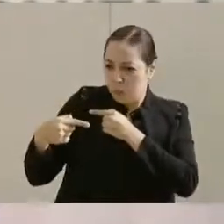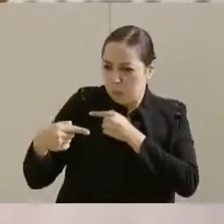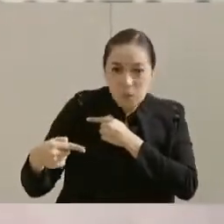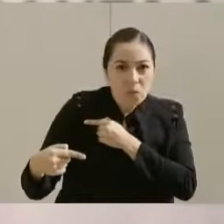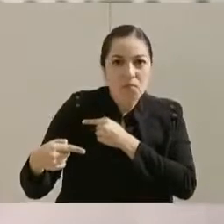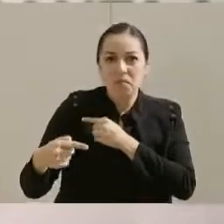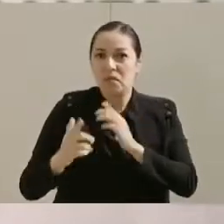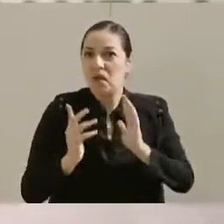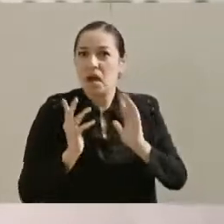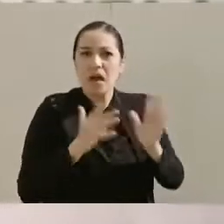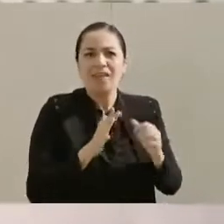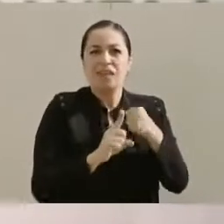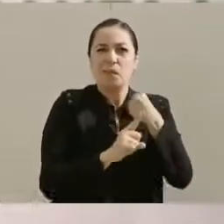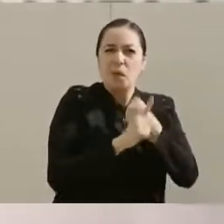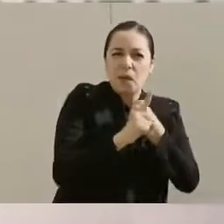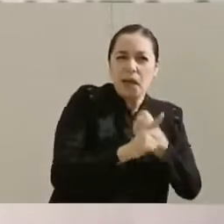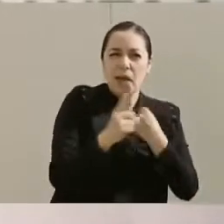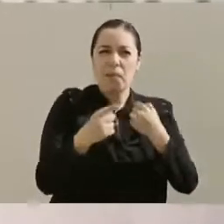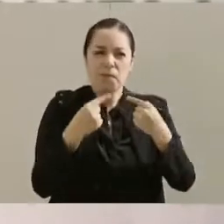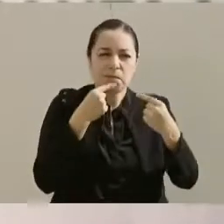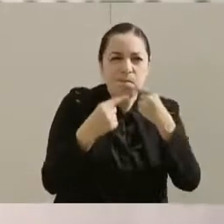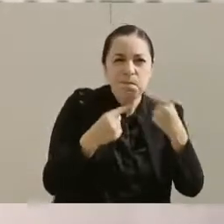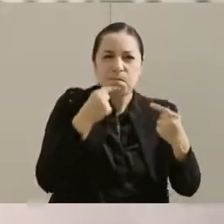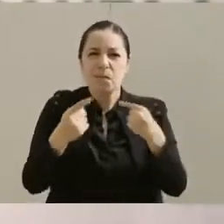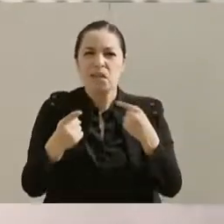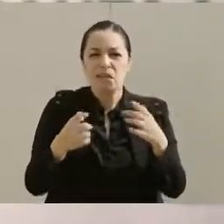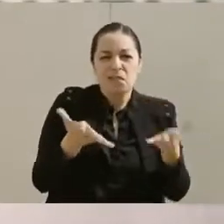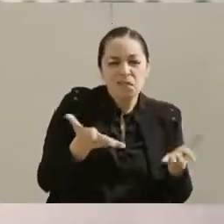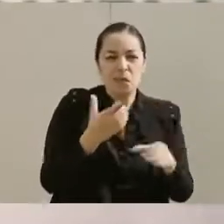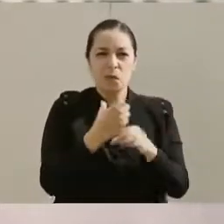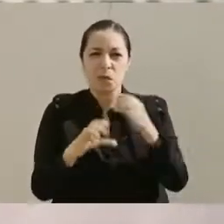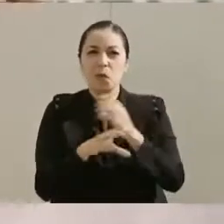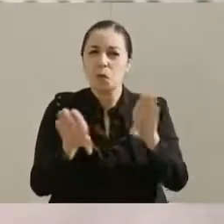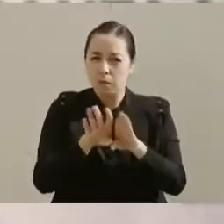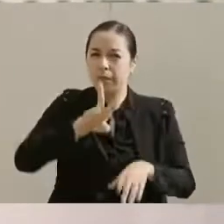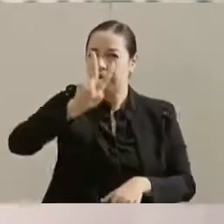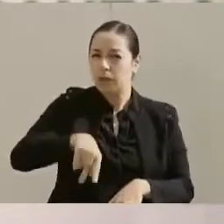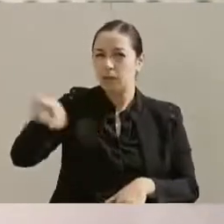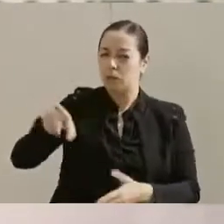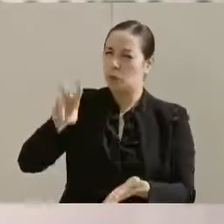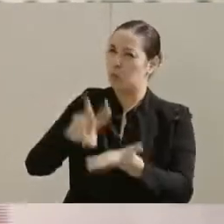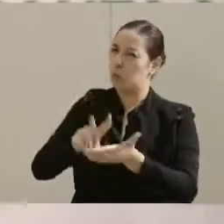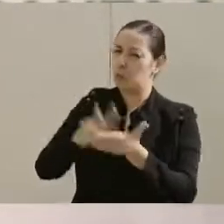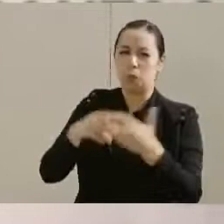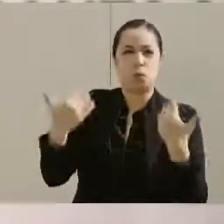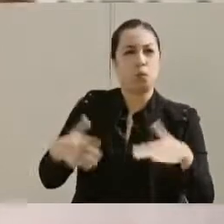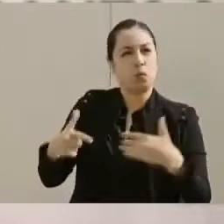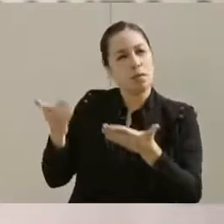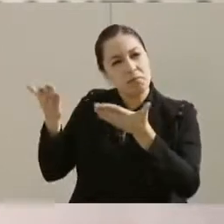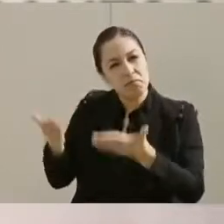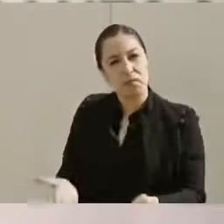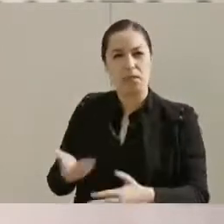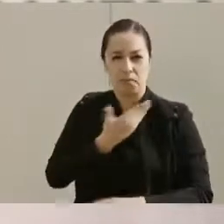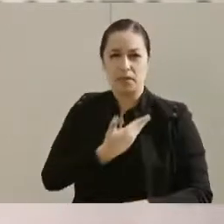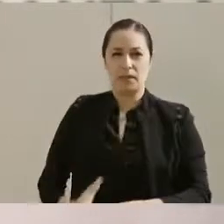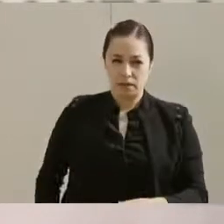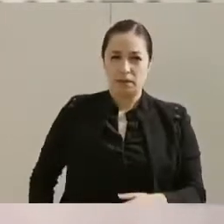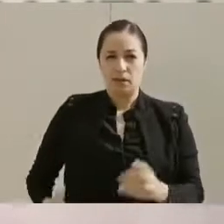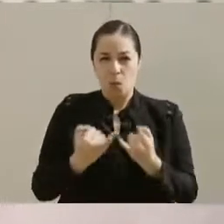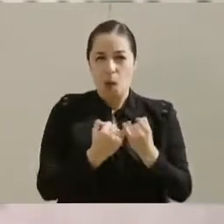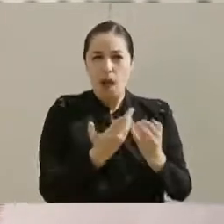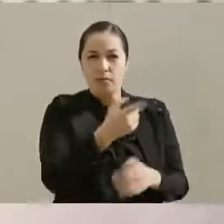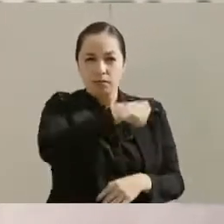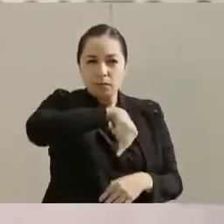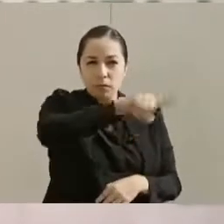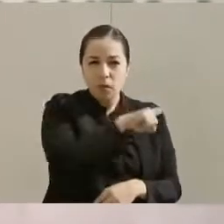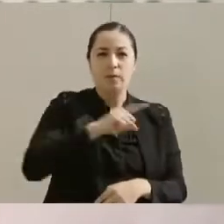muy embroncado, muy entrampado el problema. Yo le valoro mucho, presidente y los sinaloenses, por mi conducto que haya tenido esa voluntad